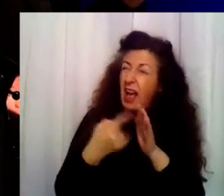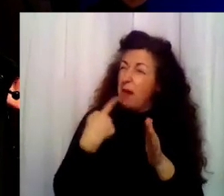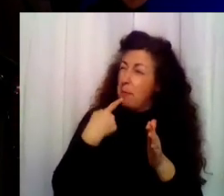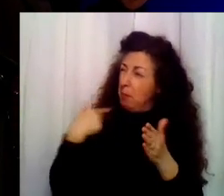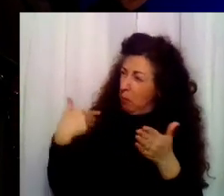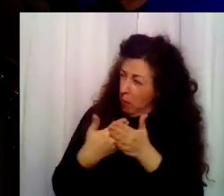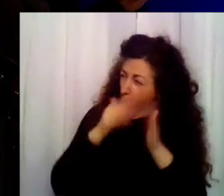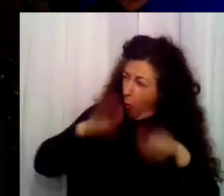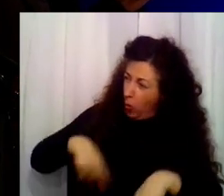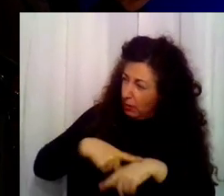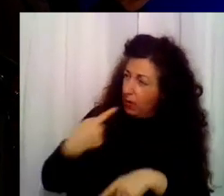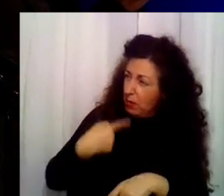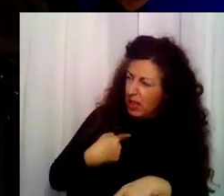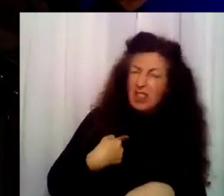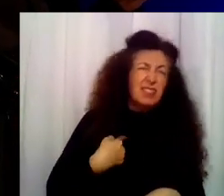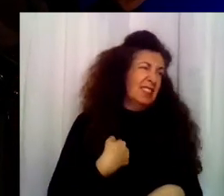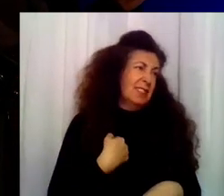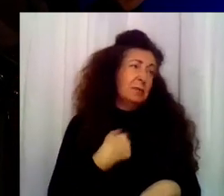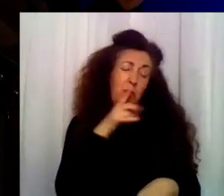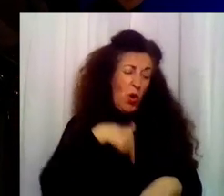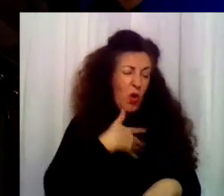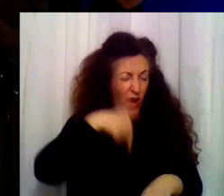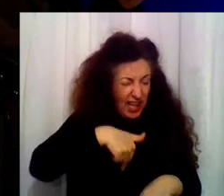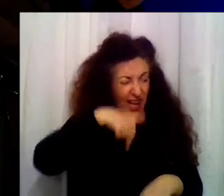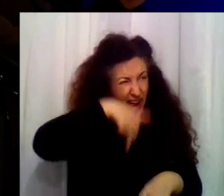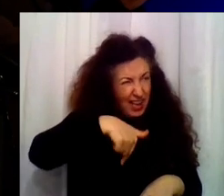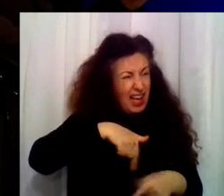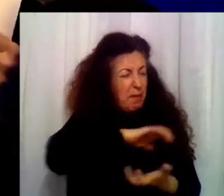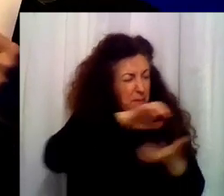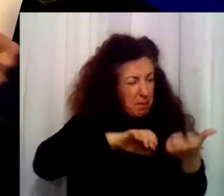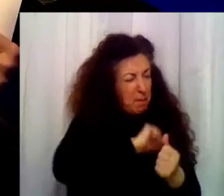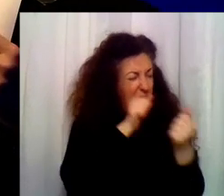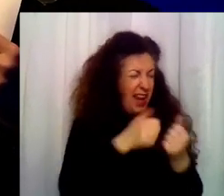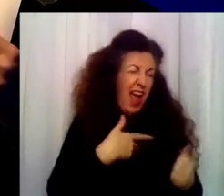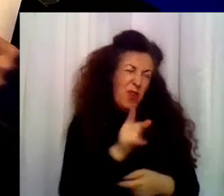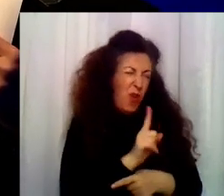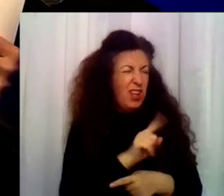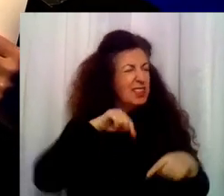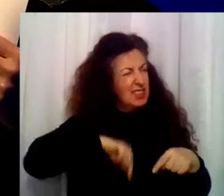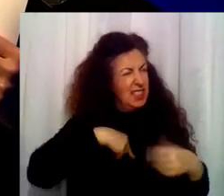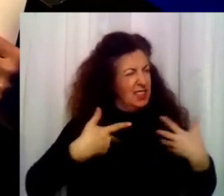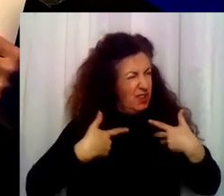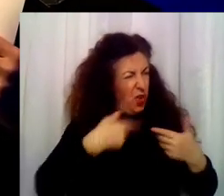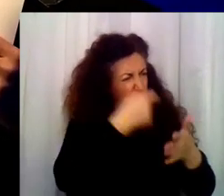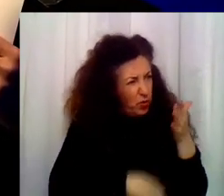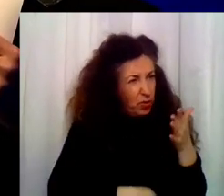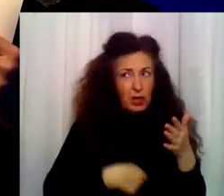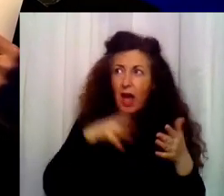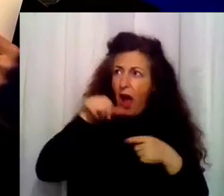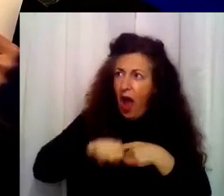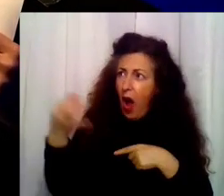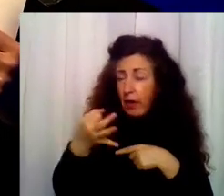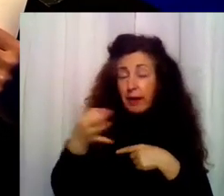último día? No quería que comenzáramos a pelearnos aquí dentro. Habría sido muy duro, entiéndeme. Pero, ¿y ahora? Ahora iremos cada uno por nuestro lado.